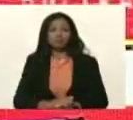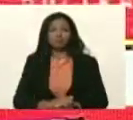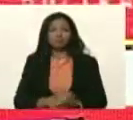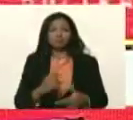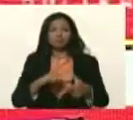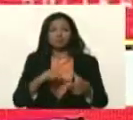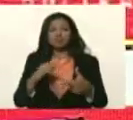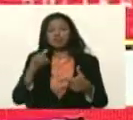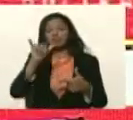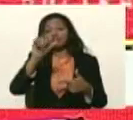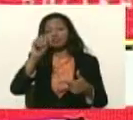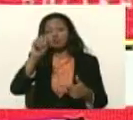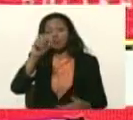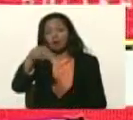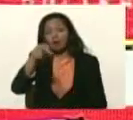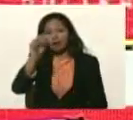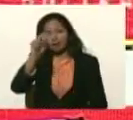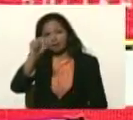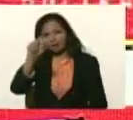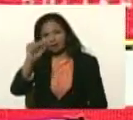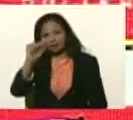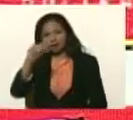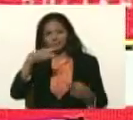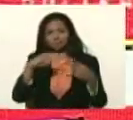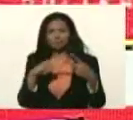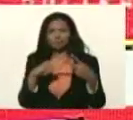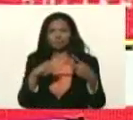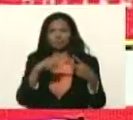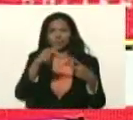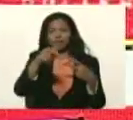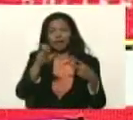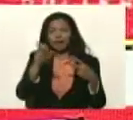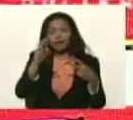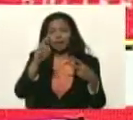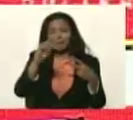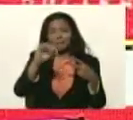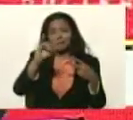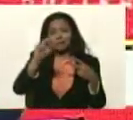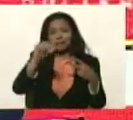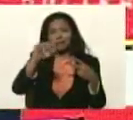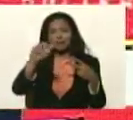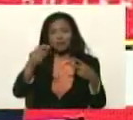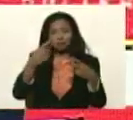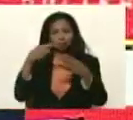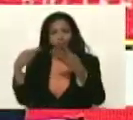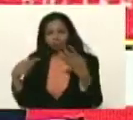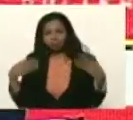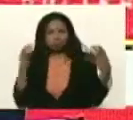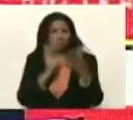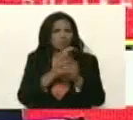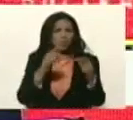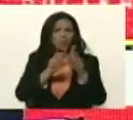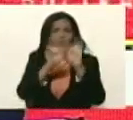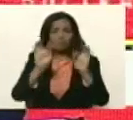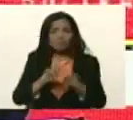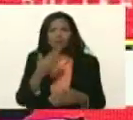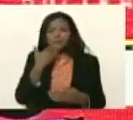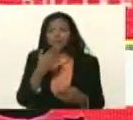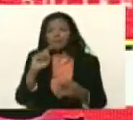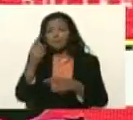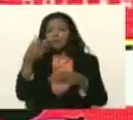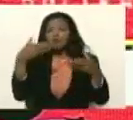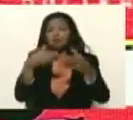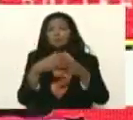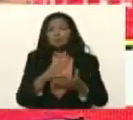Johanna Sánchez, Herminia García Rón, entre otros compañeros, le pido a este primer